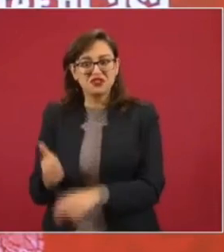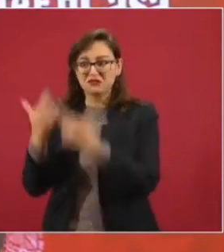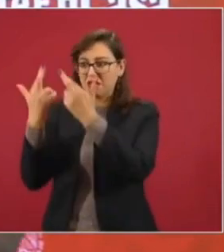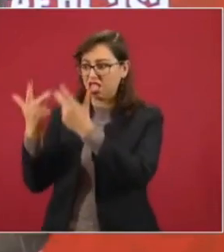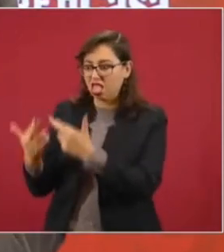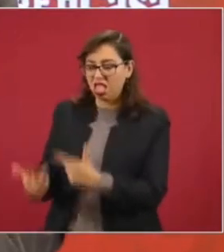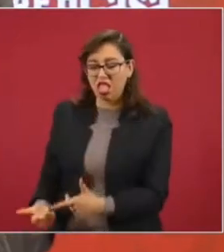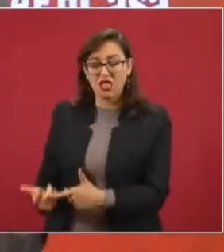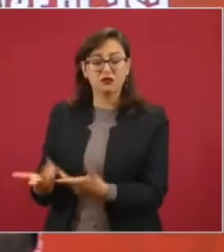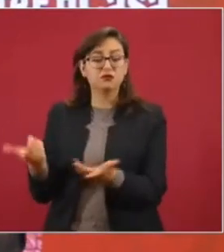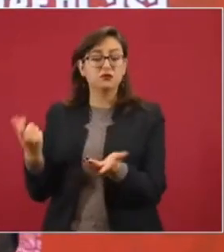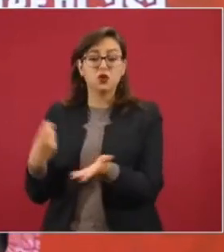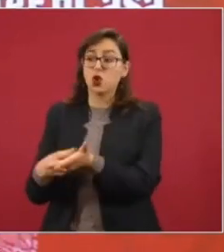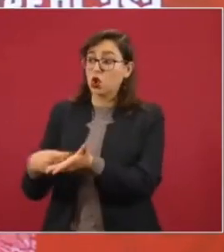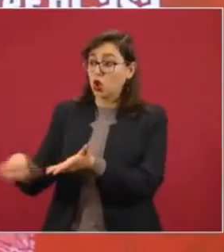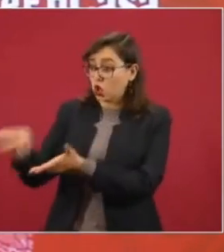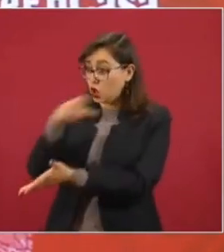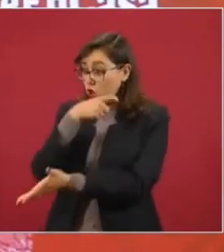todavía